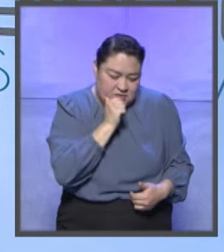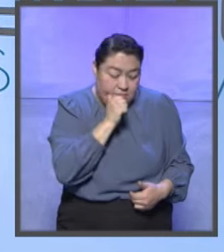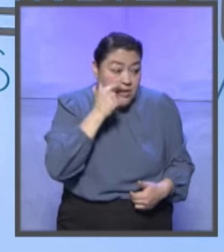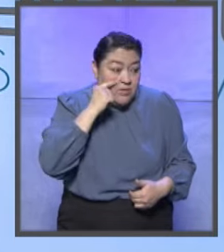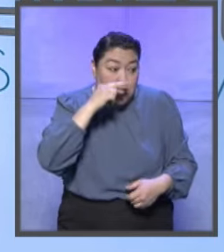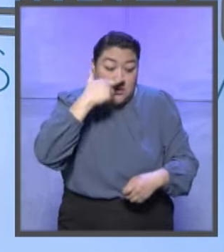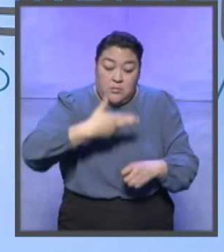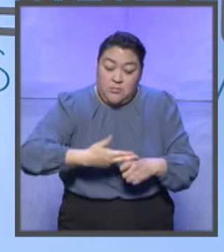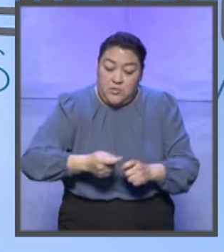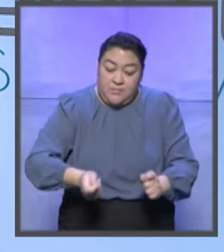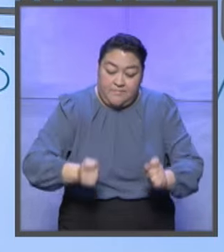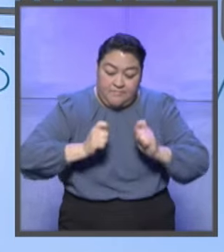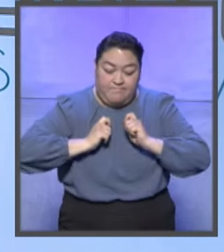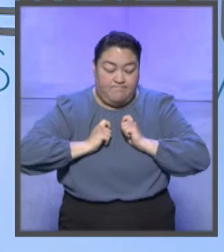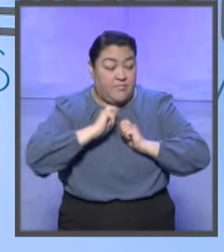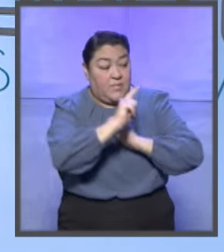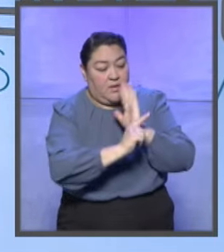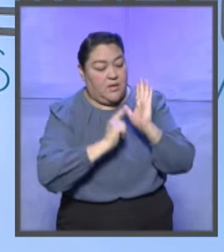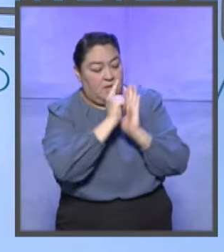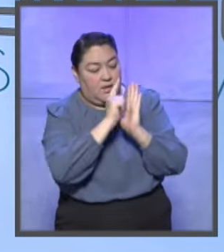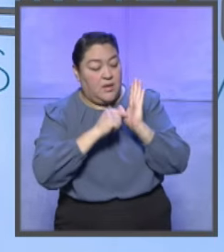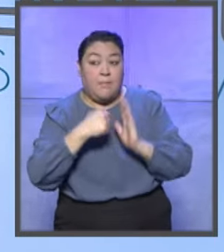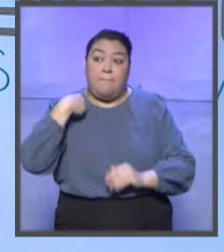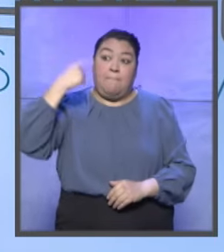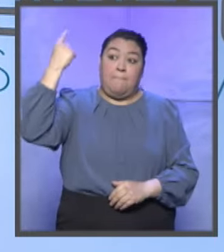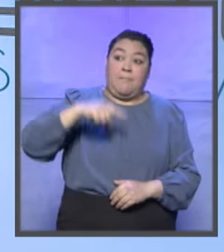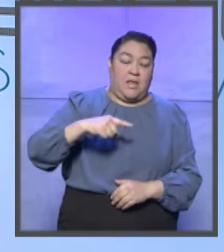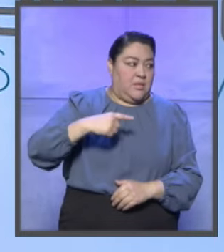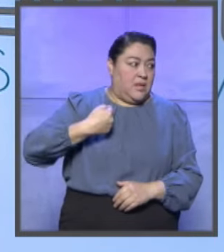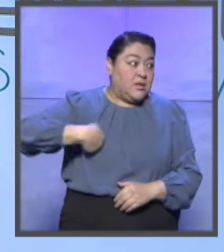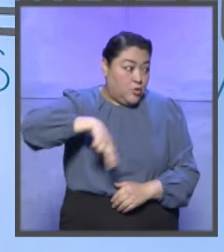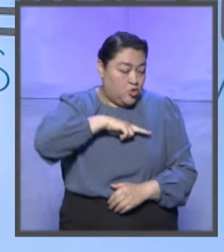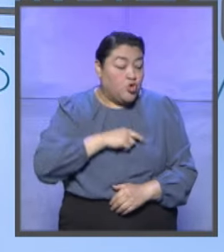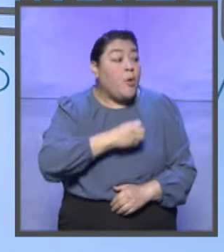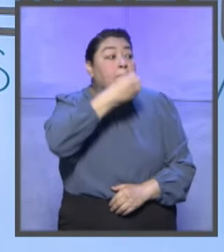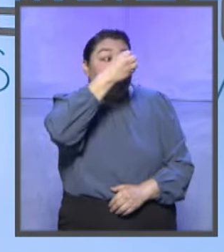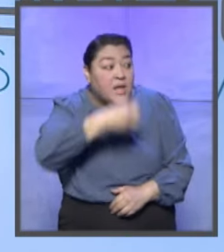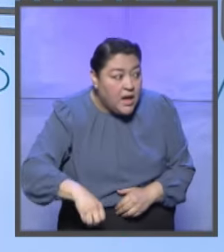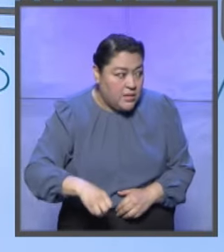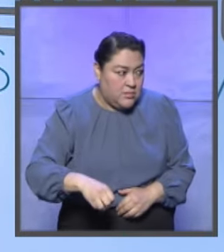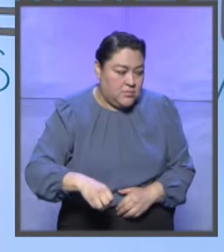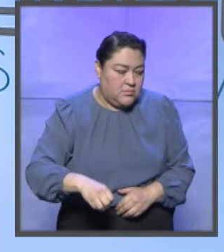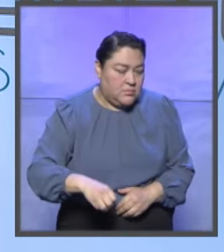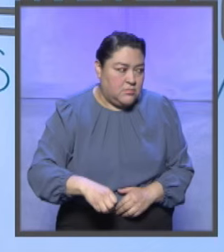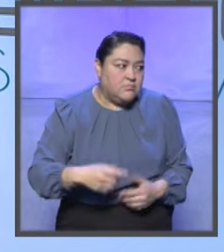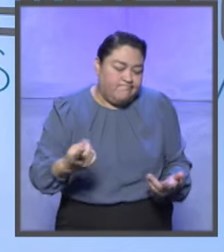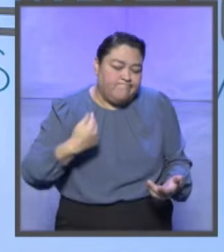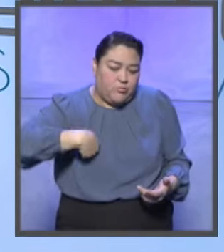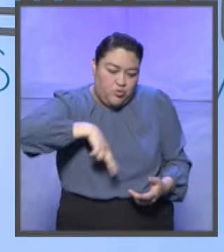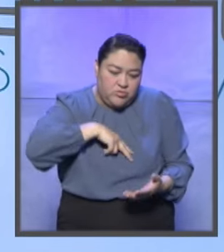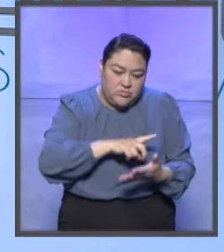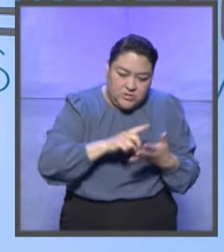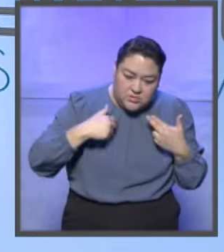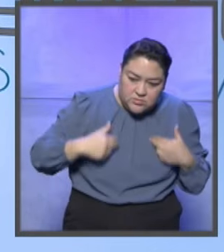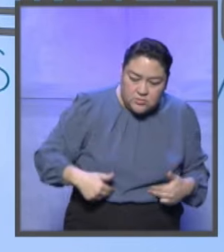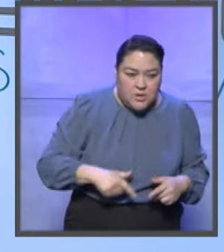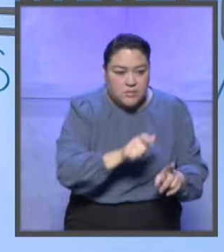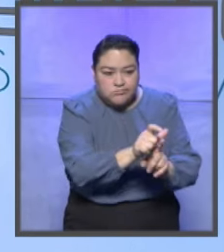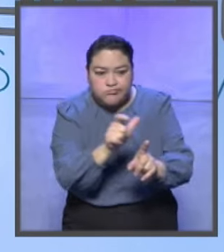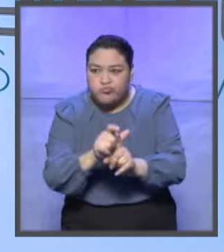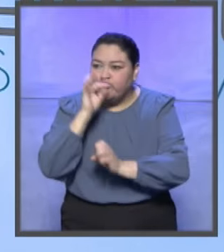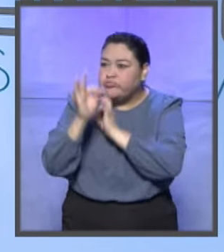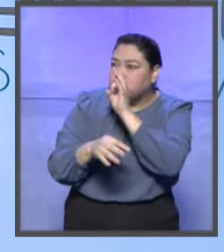un compromiso moral, es un compromiso normativo. Estamos obligados a proteger, asegurar y promover la protección de los derechos